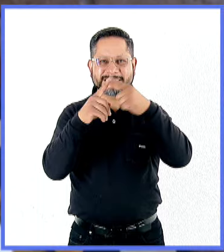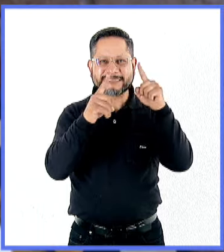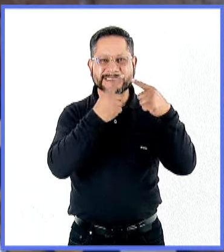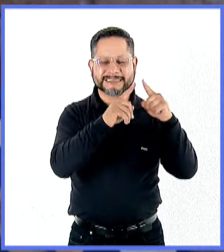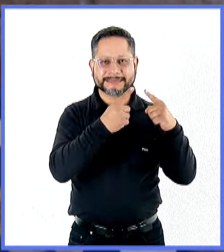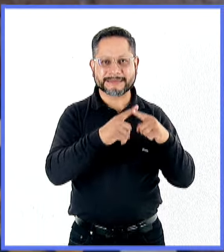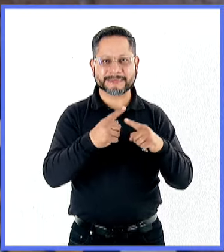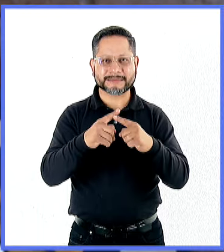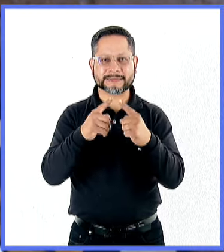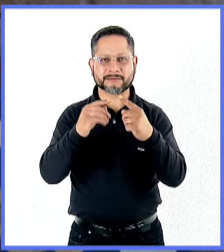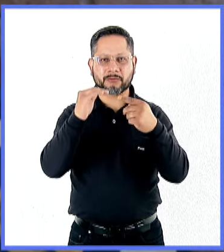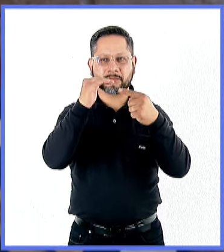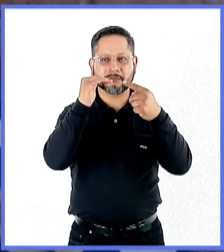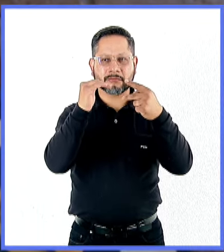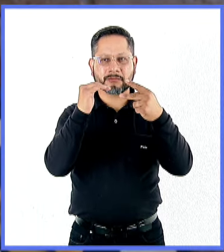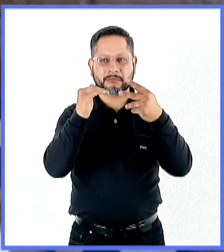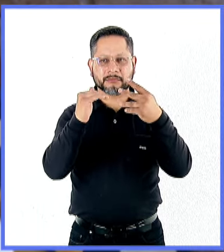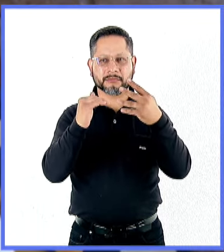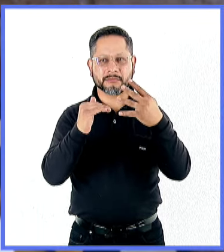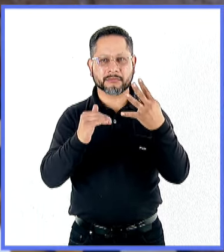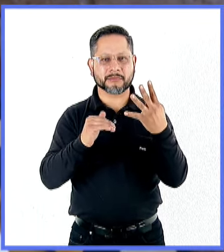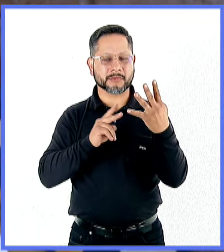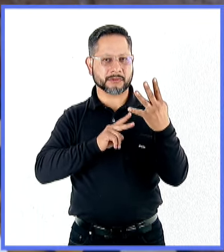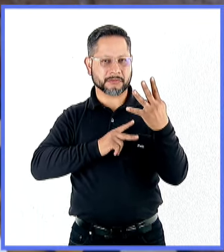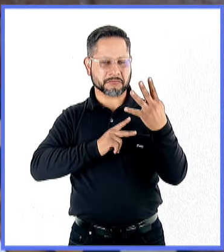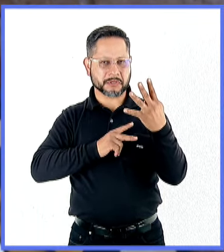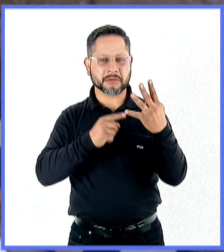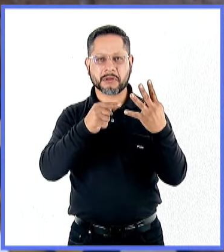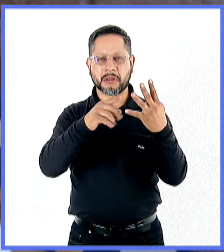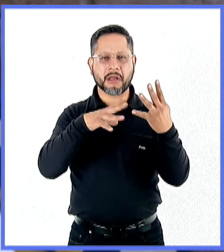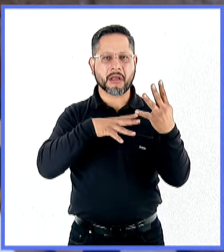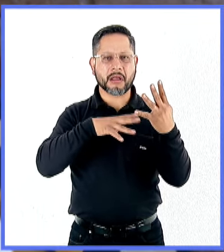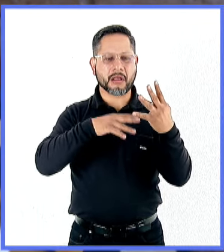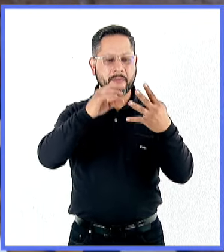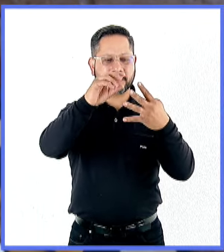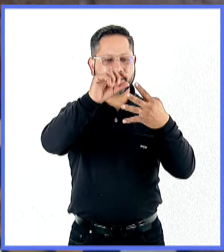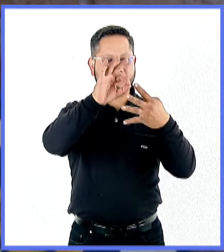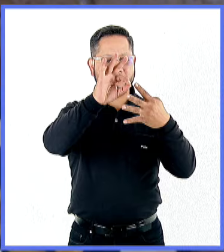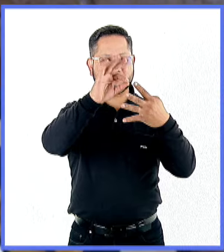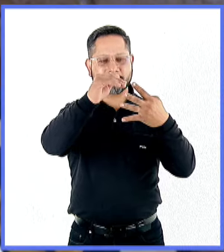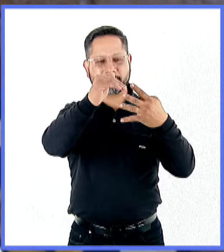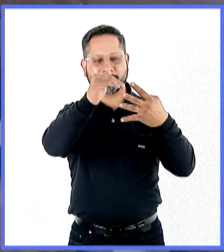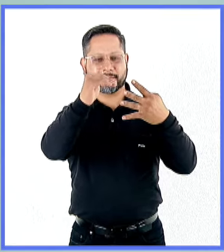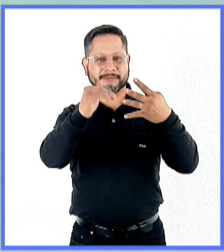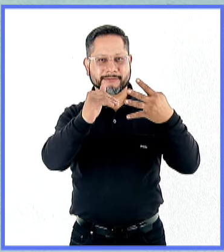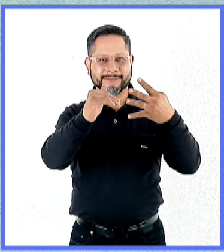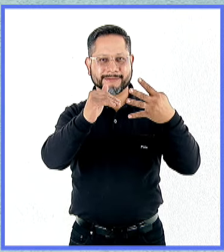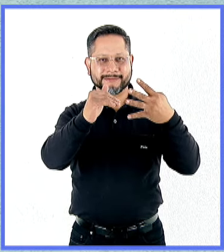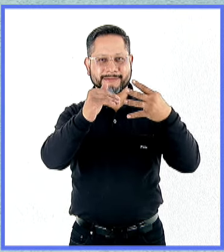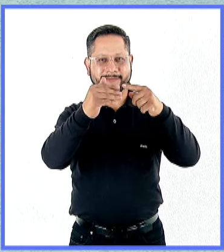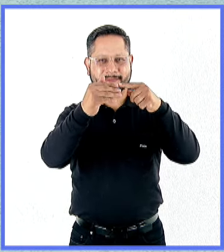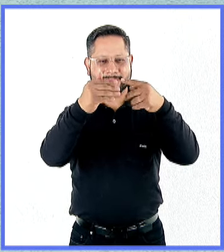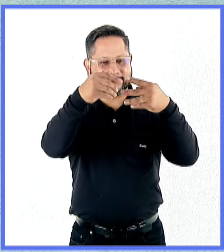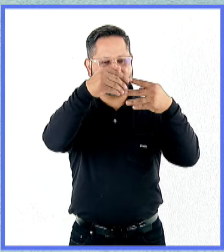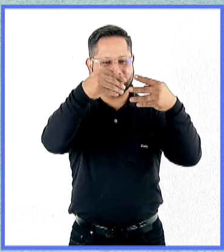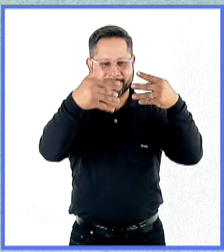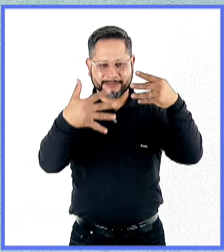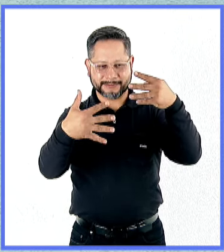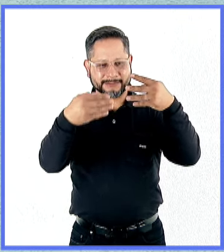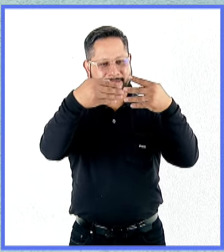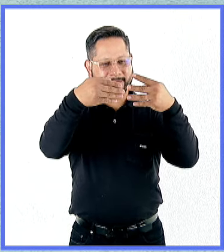del virus son, en realidad, subvariantes de Omicron. Una